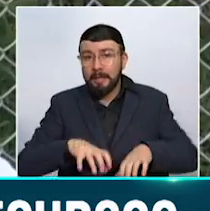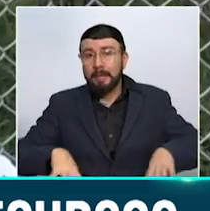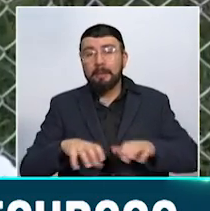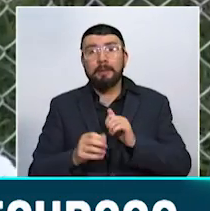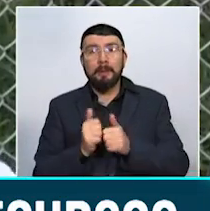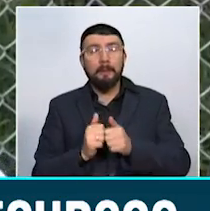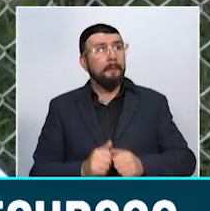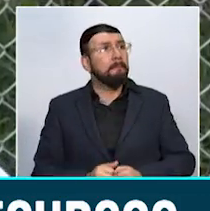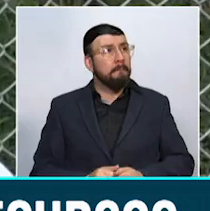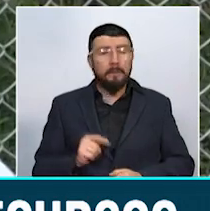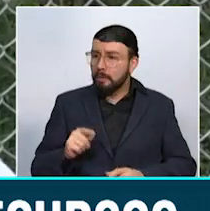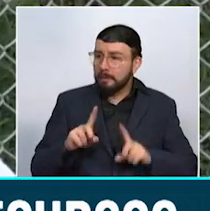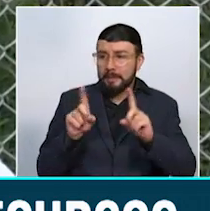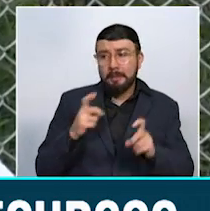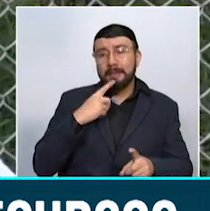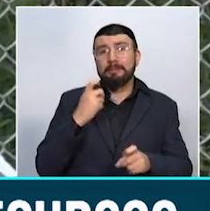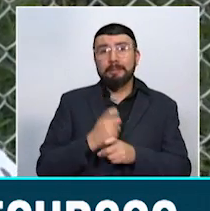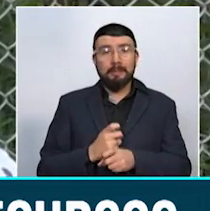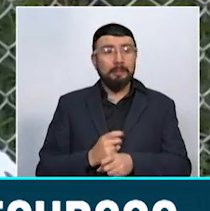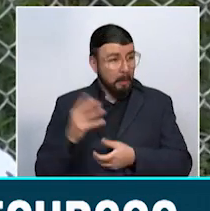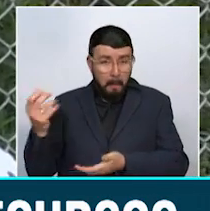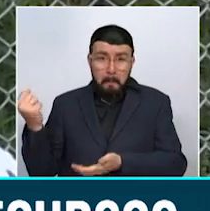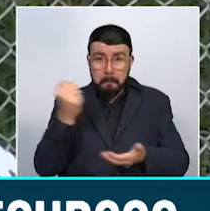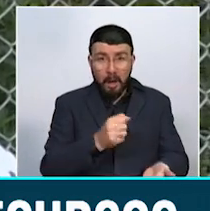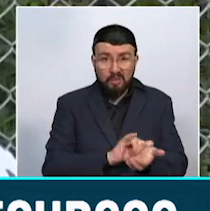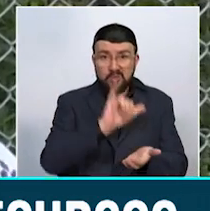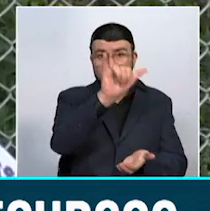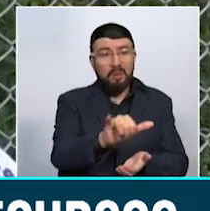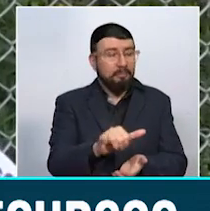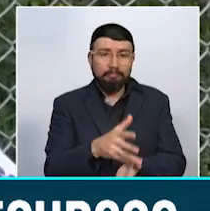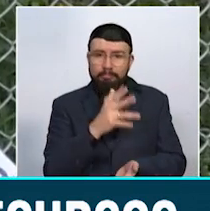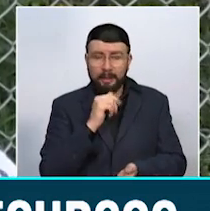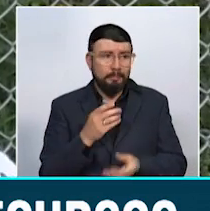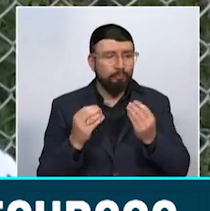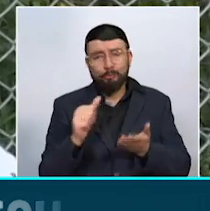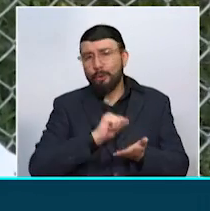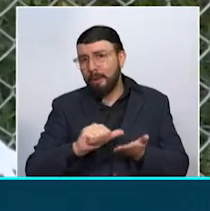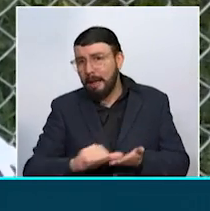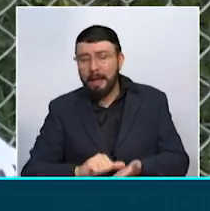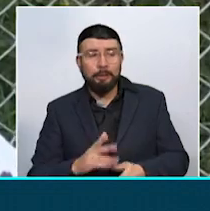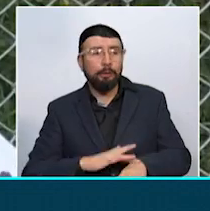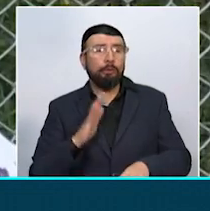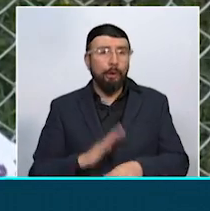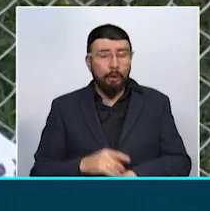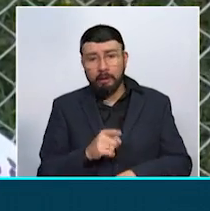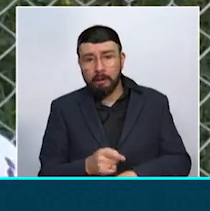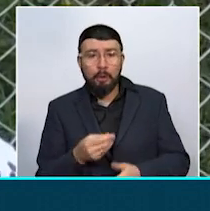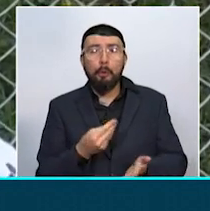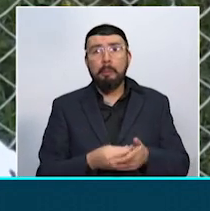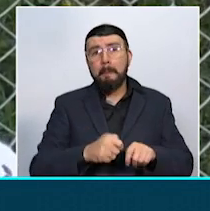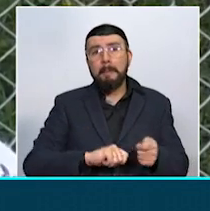Es un tema complicado por el hecho de que tiene demasiados gastos, por el hecho de los tiquetes,